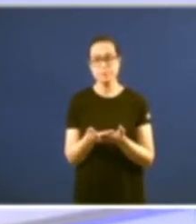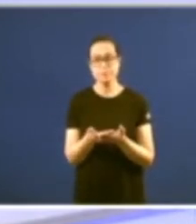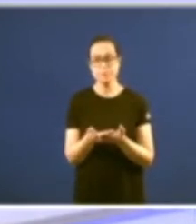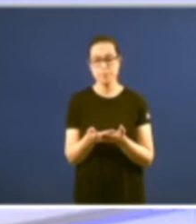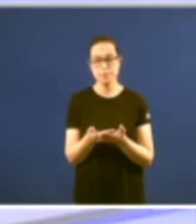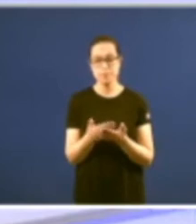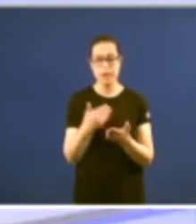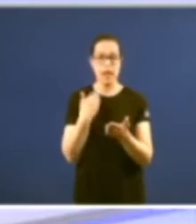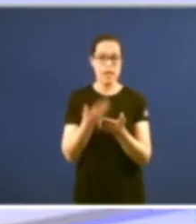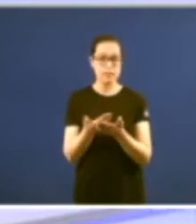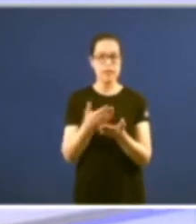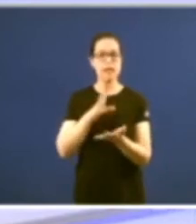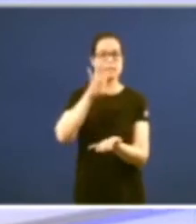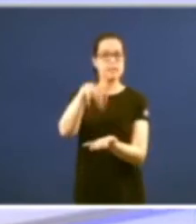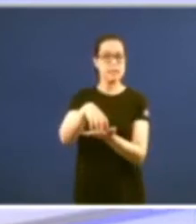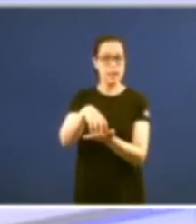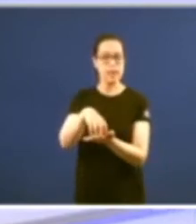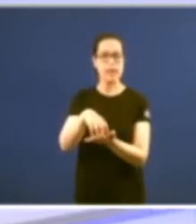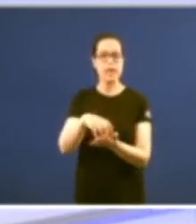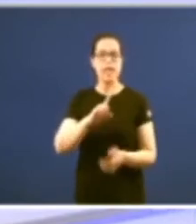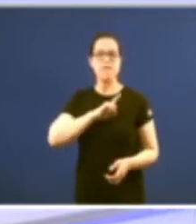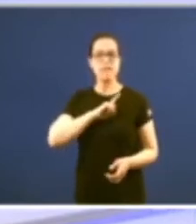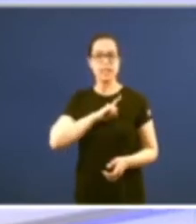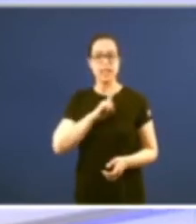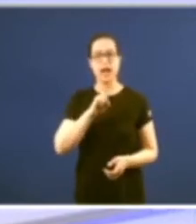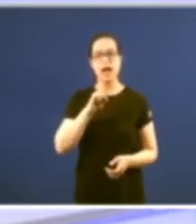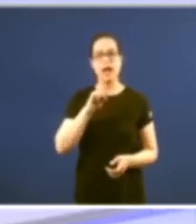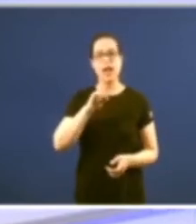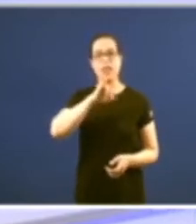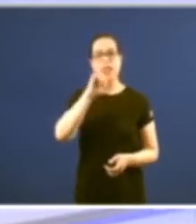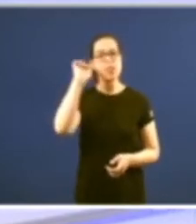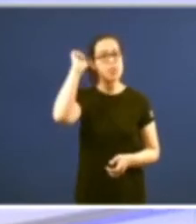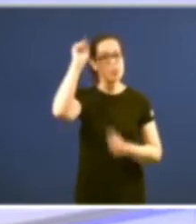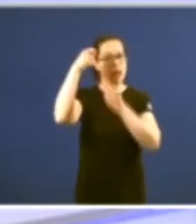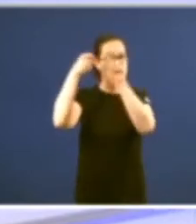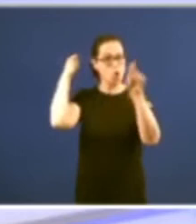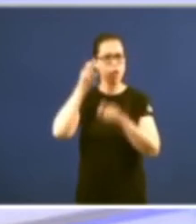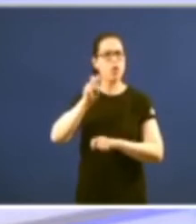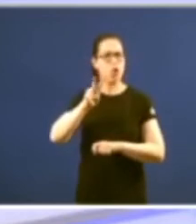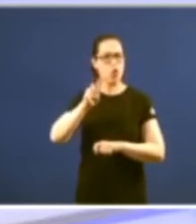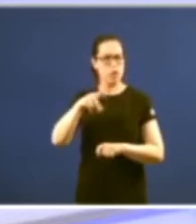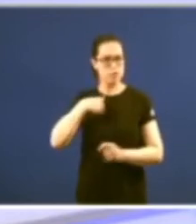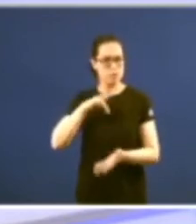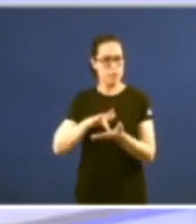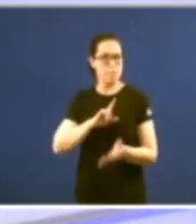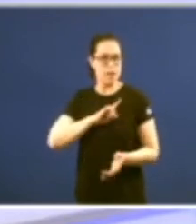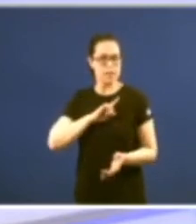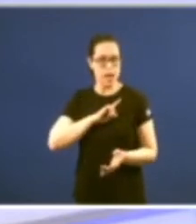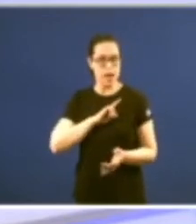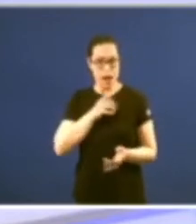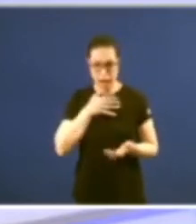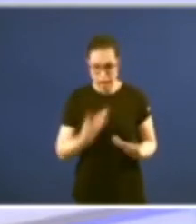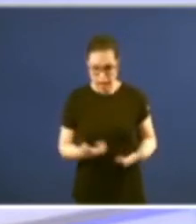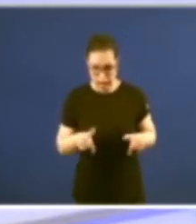bella sede do Regimento Infantería Zaragoza XII e os míos eu fui un militar aquí onde nos encontramos hoxe